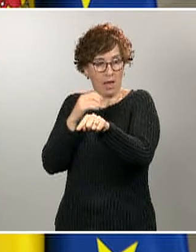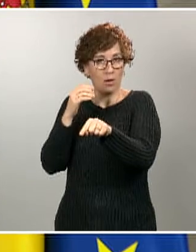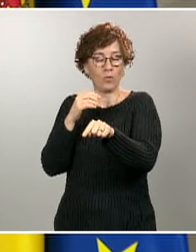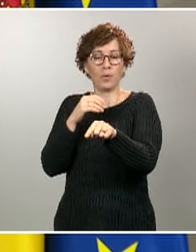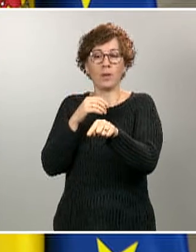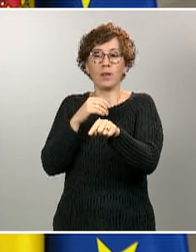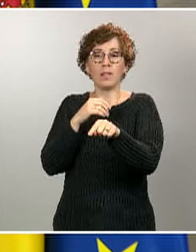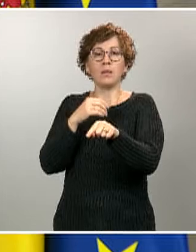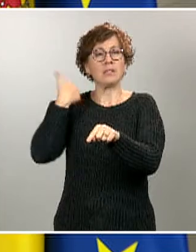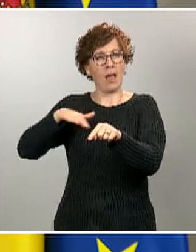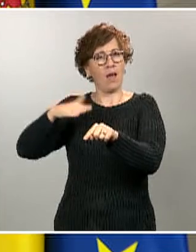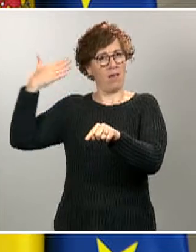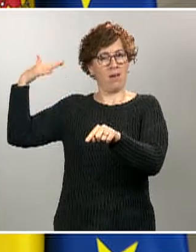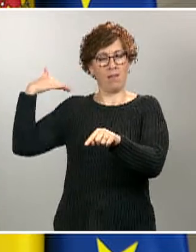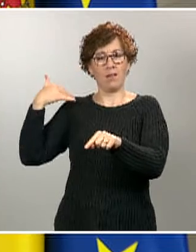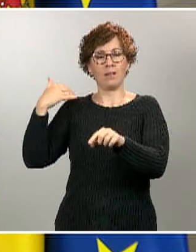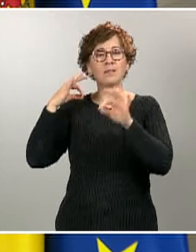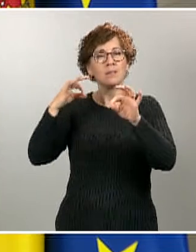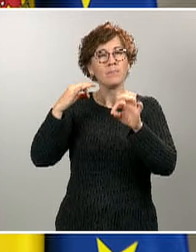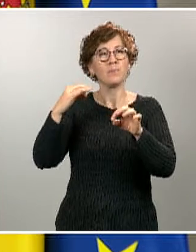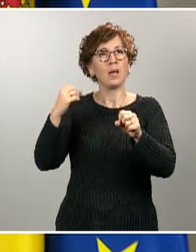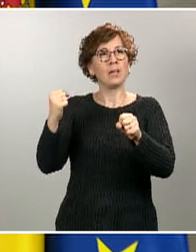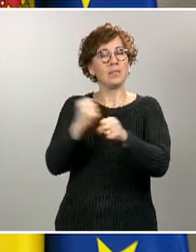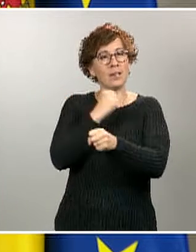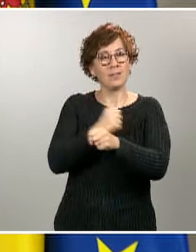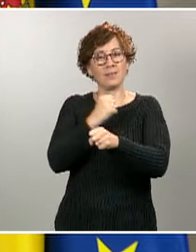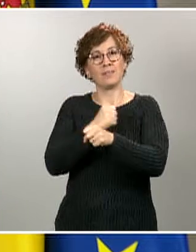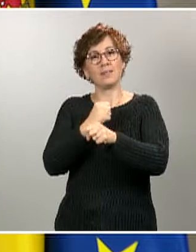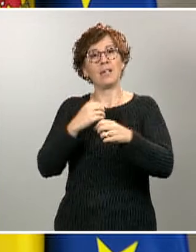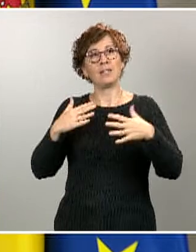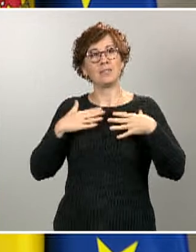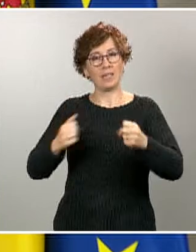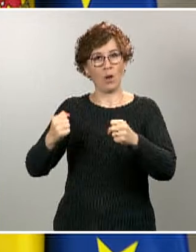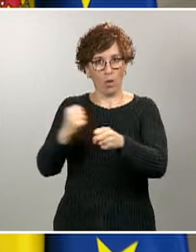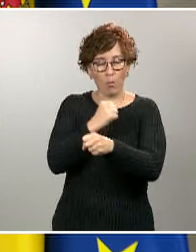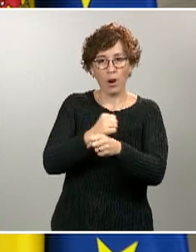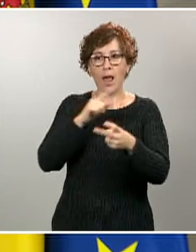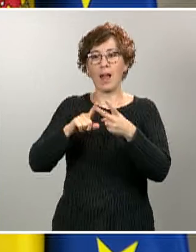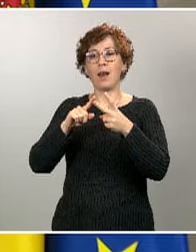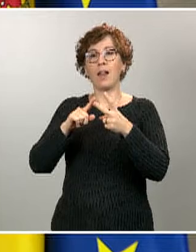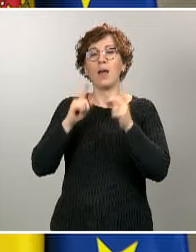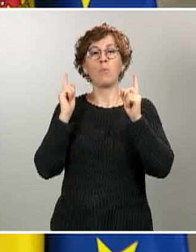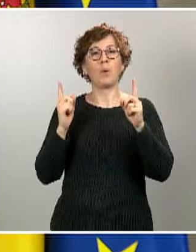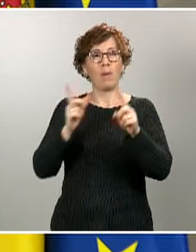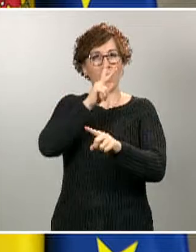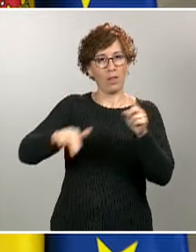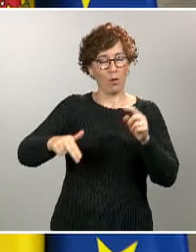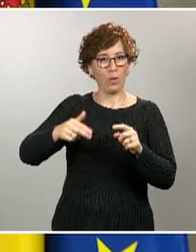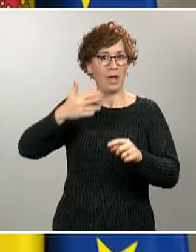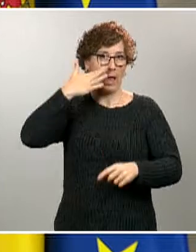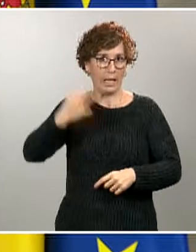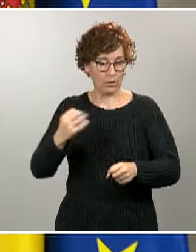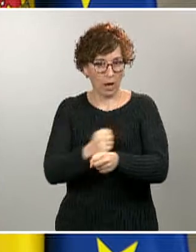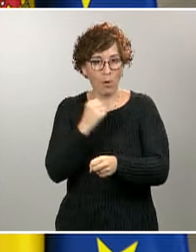laboral y las medidas de prevención de riesgos laborales, por parte de asociaciones sindicales, patronales